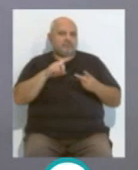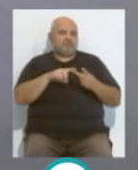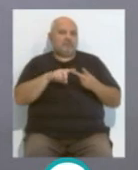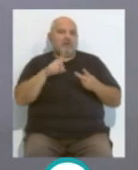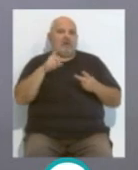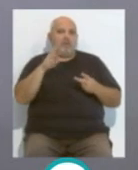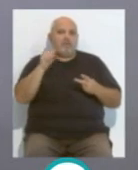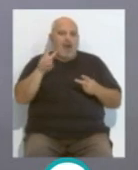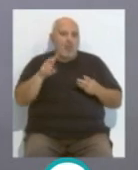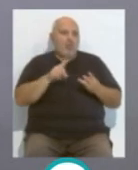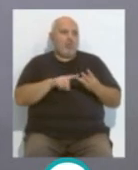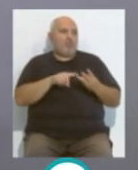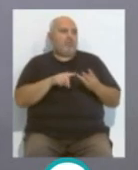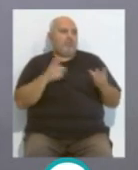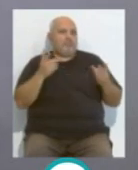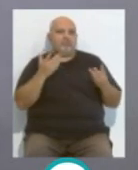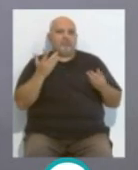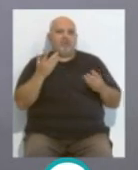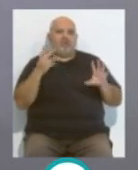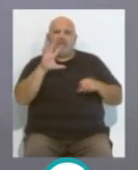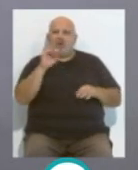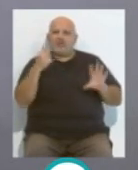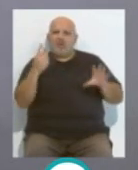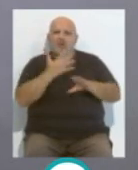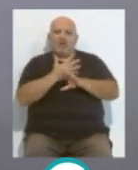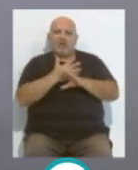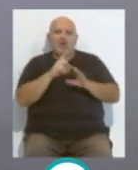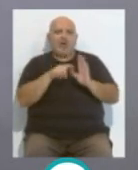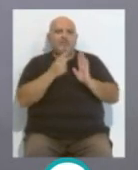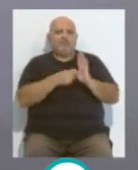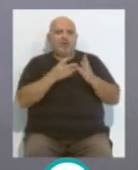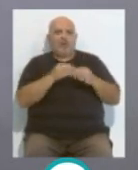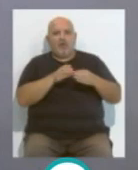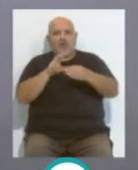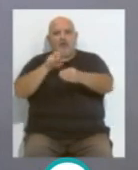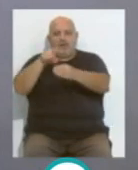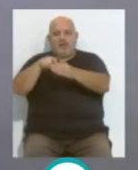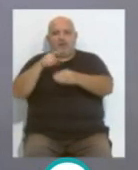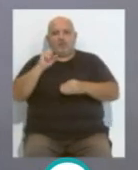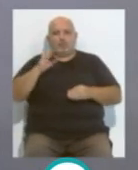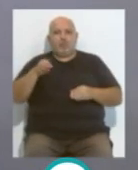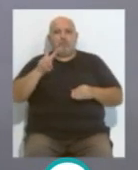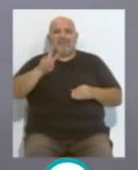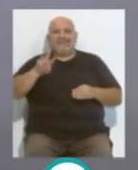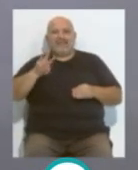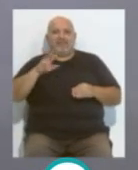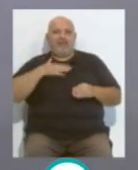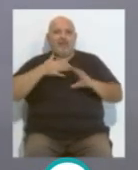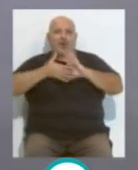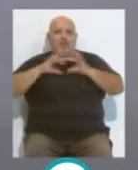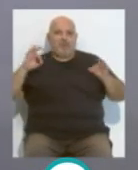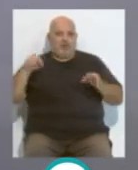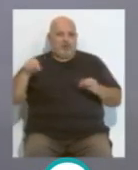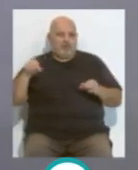van Pau como van creo que son cinco o seis jugadores de la absoluta que van con la con la sub-23 en este caso la Olímpica